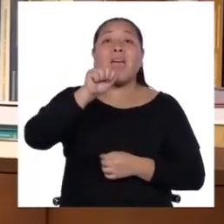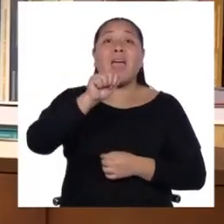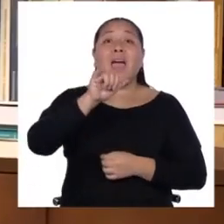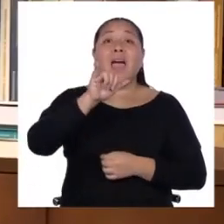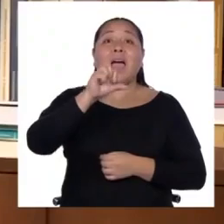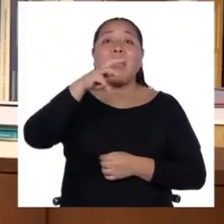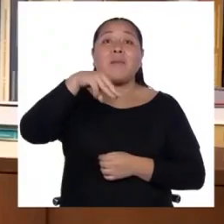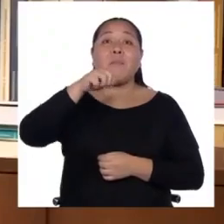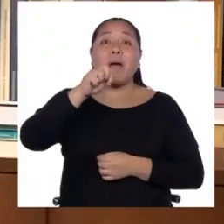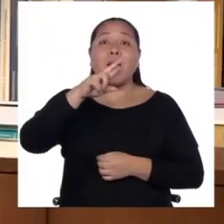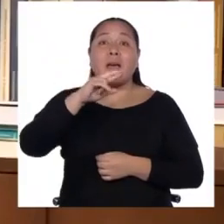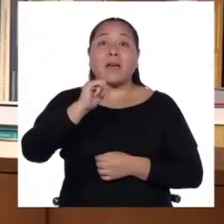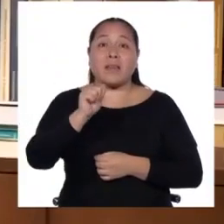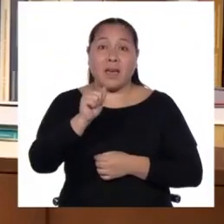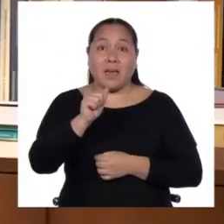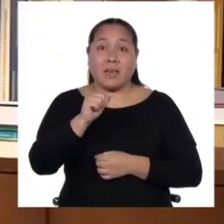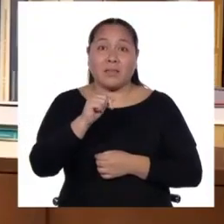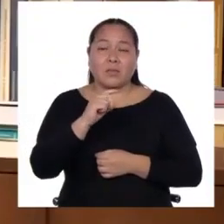Era una lengua que